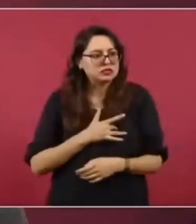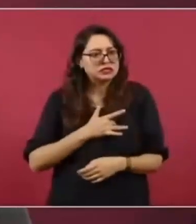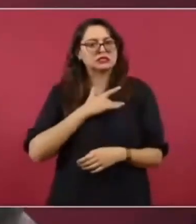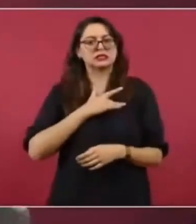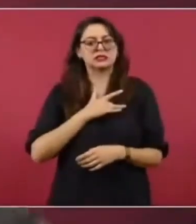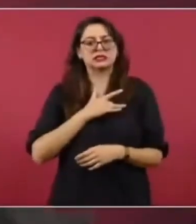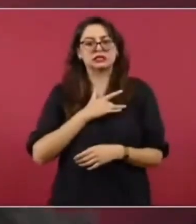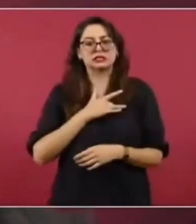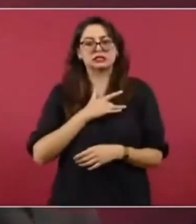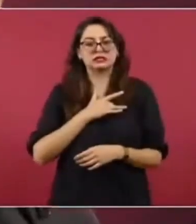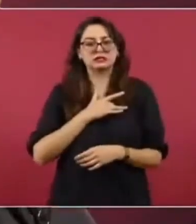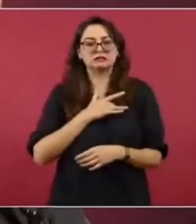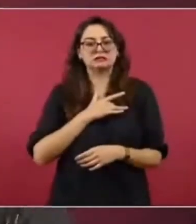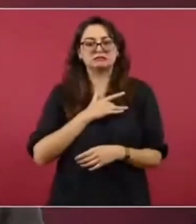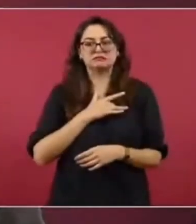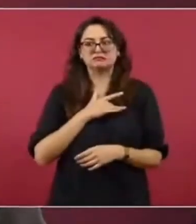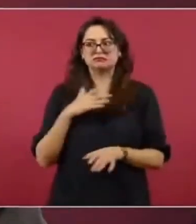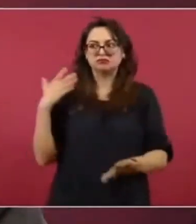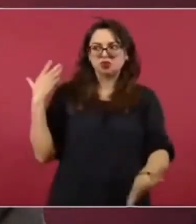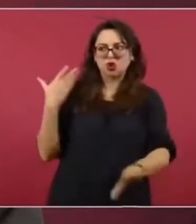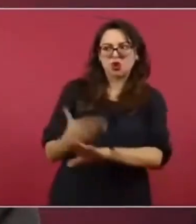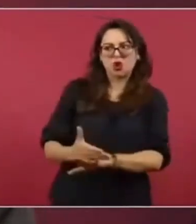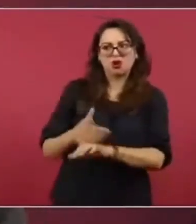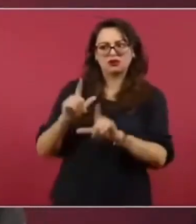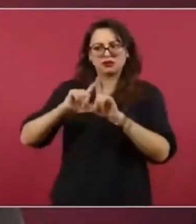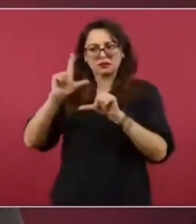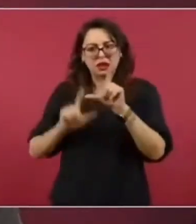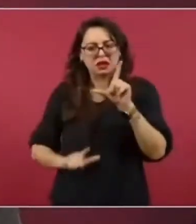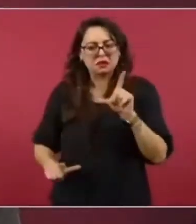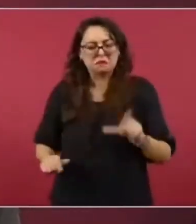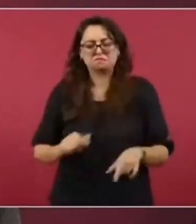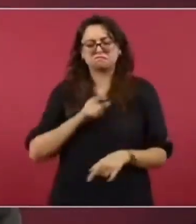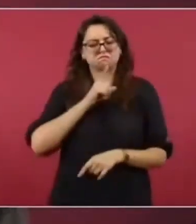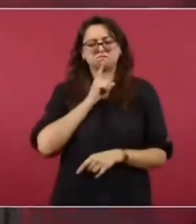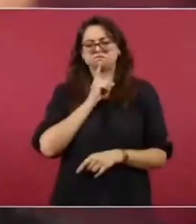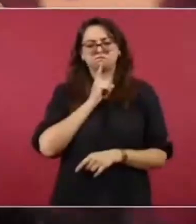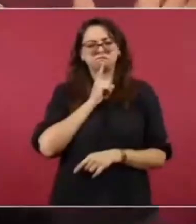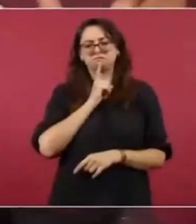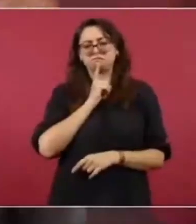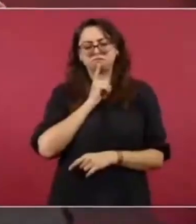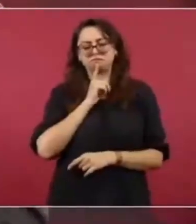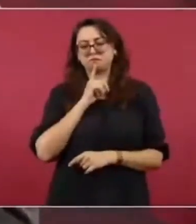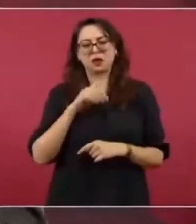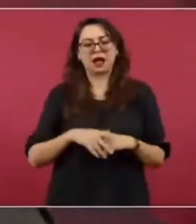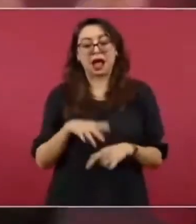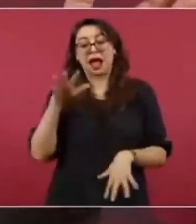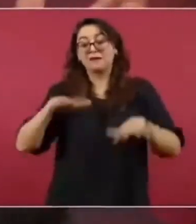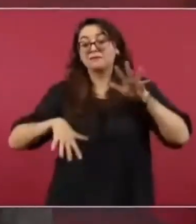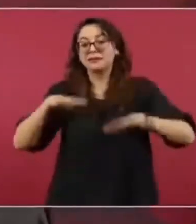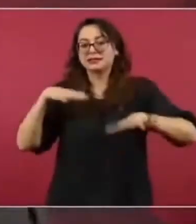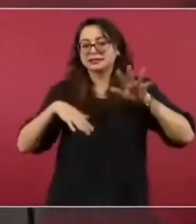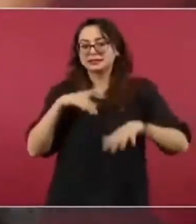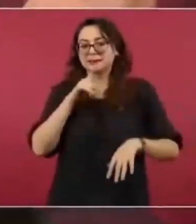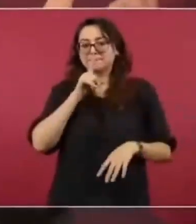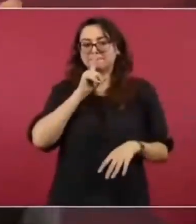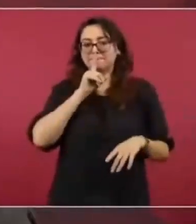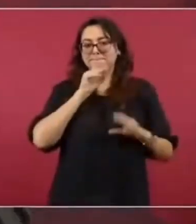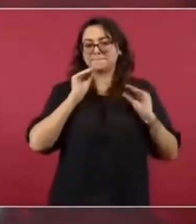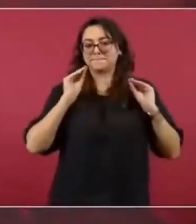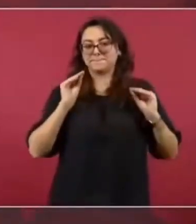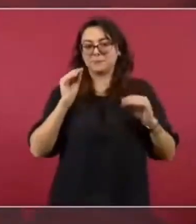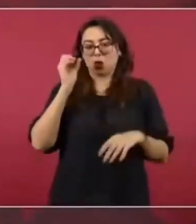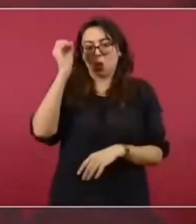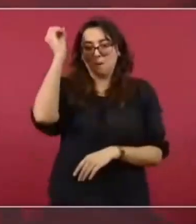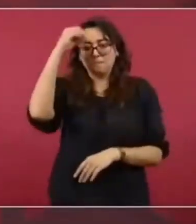Se pueden quedar callados, pero ningún cónsul, ningún embajador